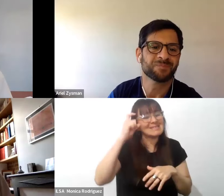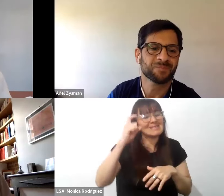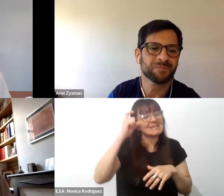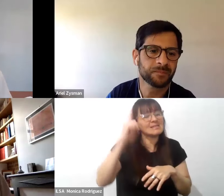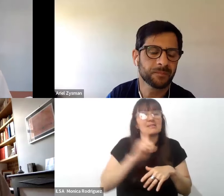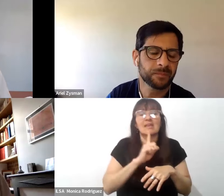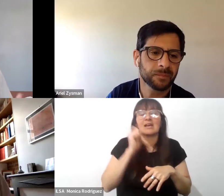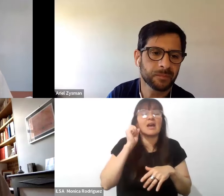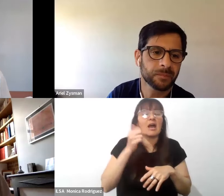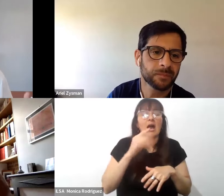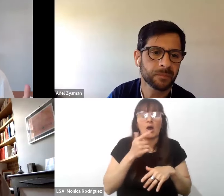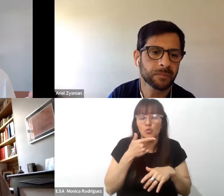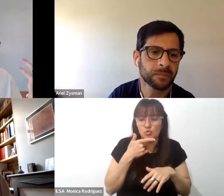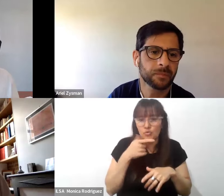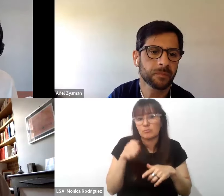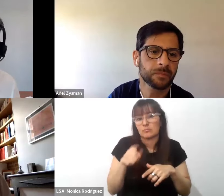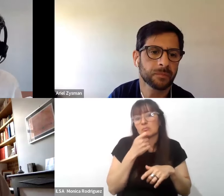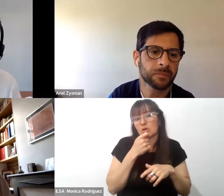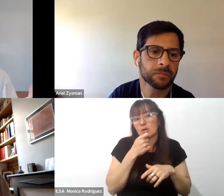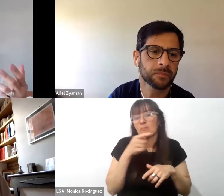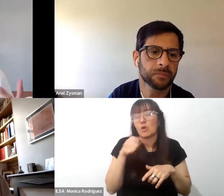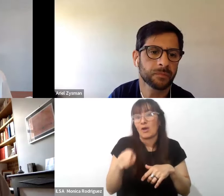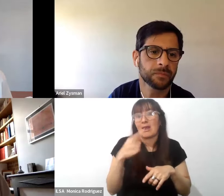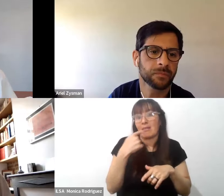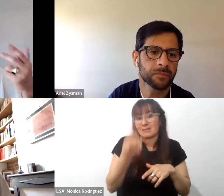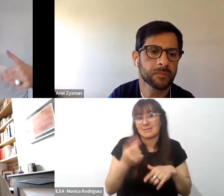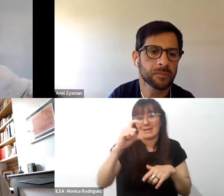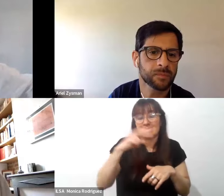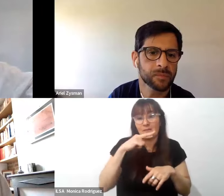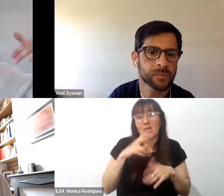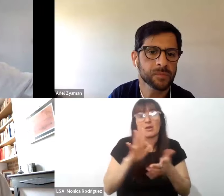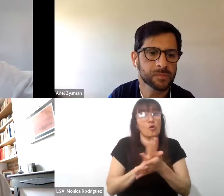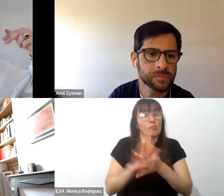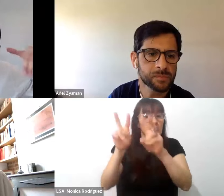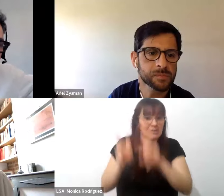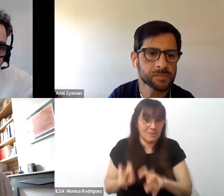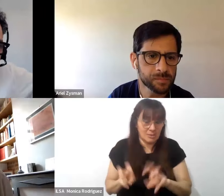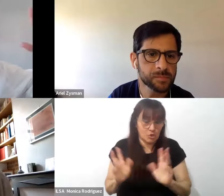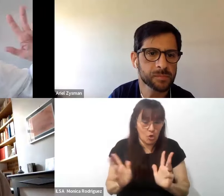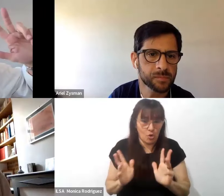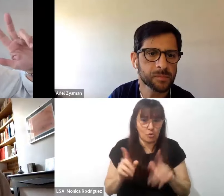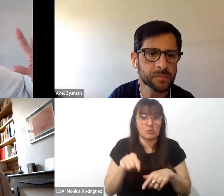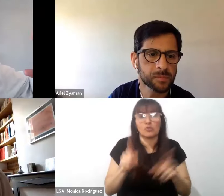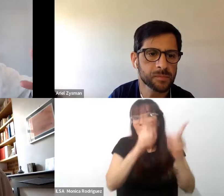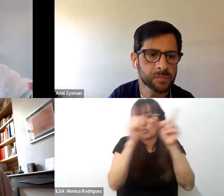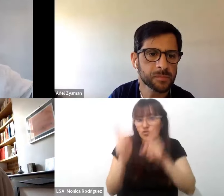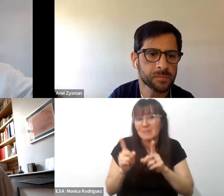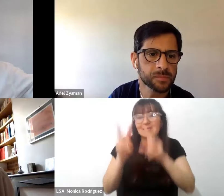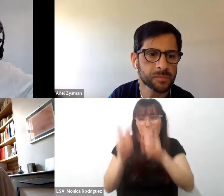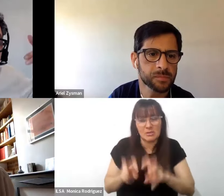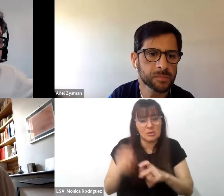ya definía al currículum como investigación y está todo el movimiento de docentes investigadores también